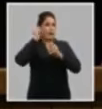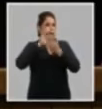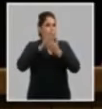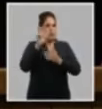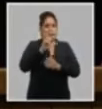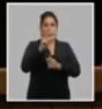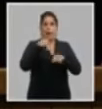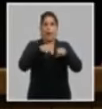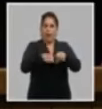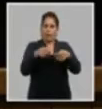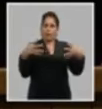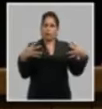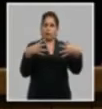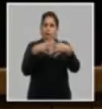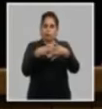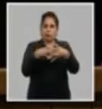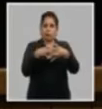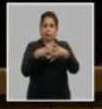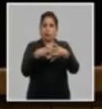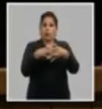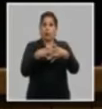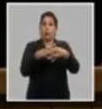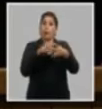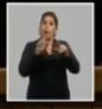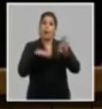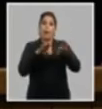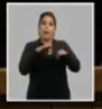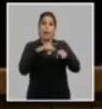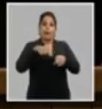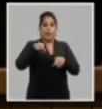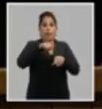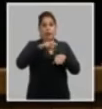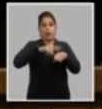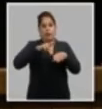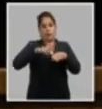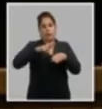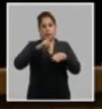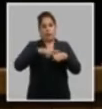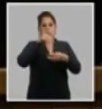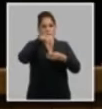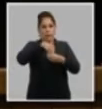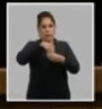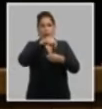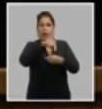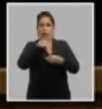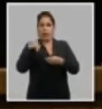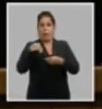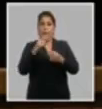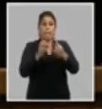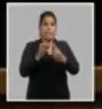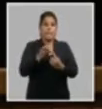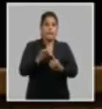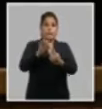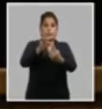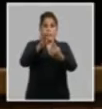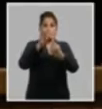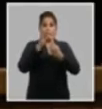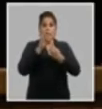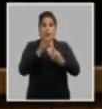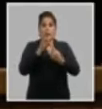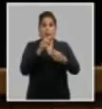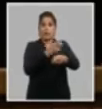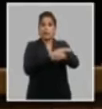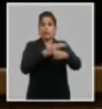en su estrecha vinculación con los sectores en ellas representados en particular la